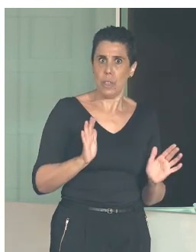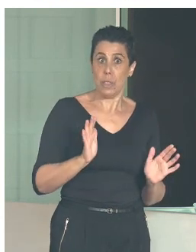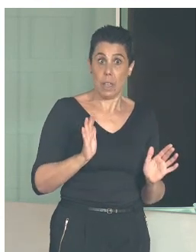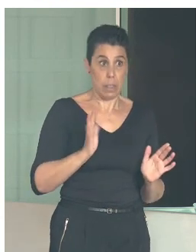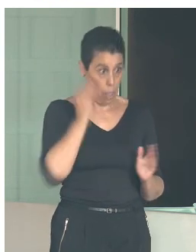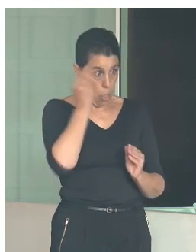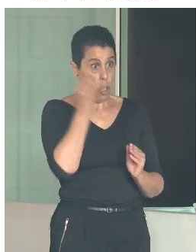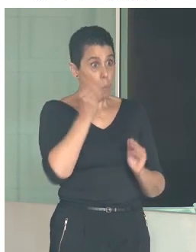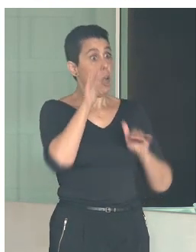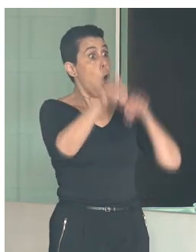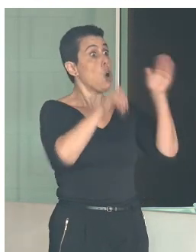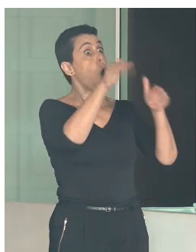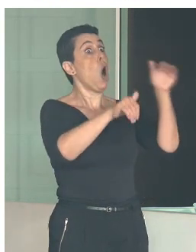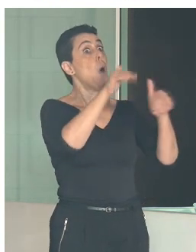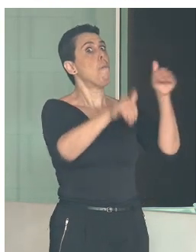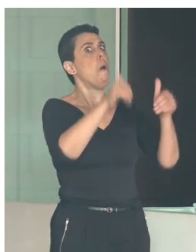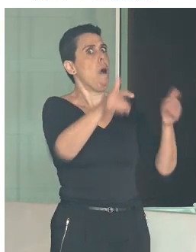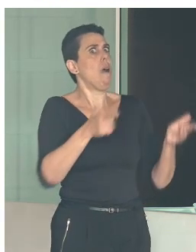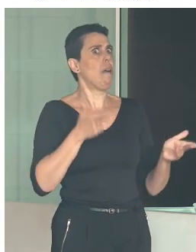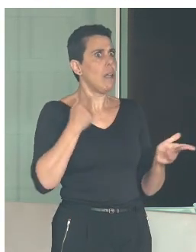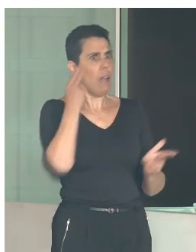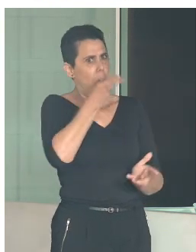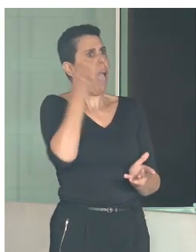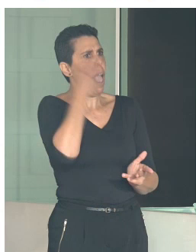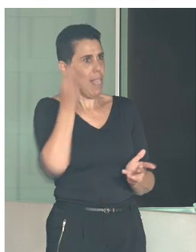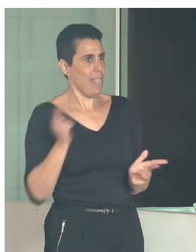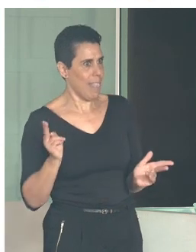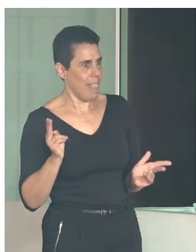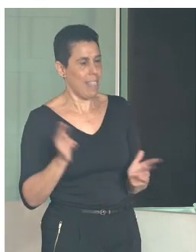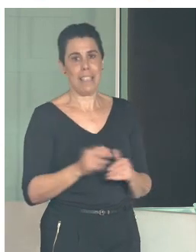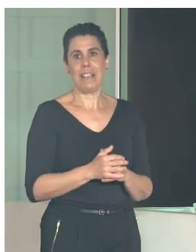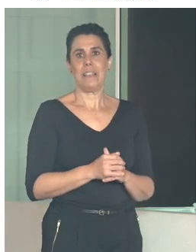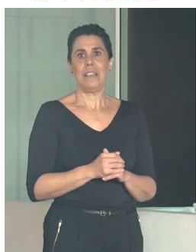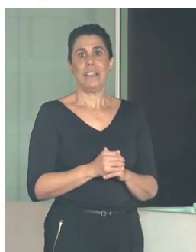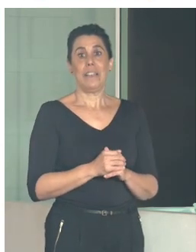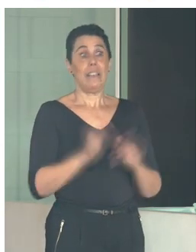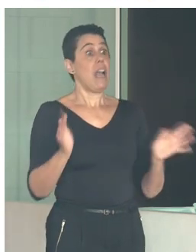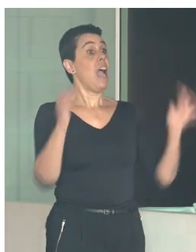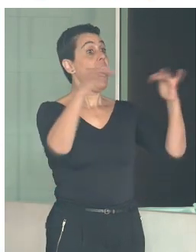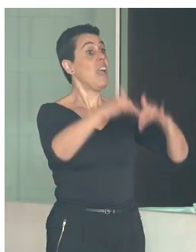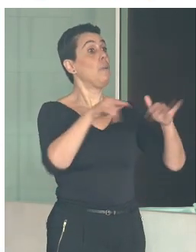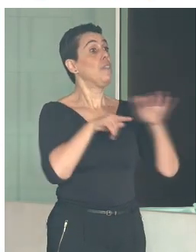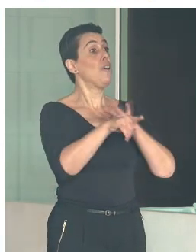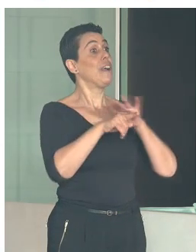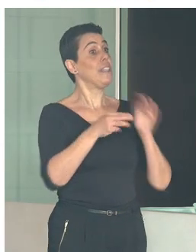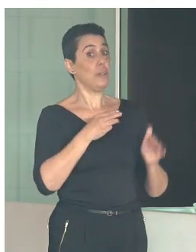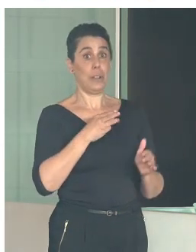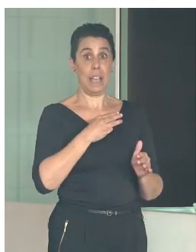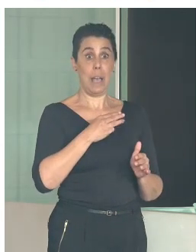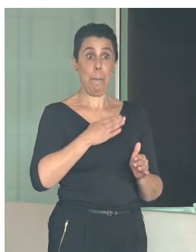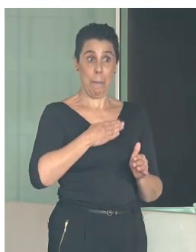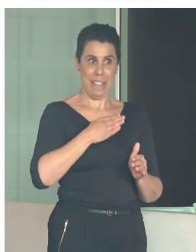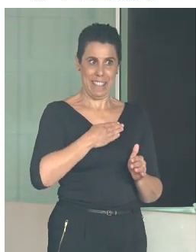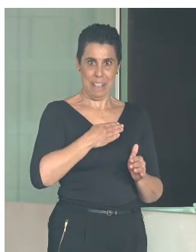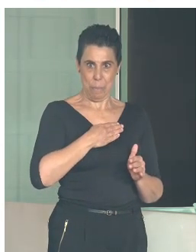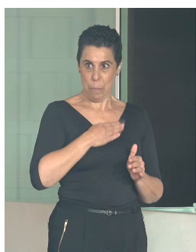que estas convocatorias, desde luego, despiertan un interés extraordinario. El encuentro de gestores de patrimonio está